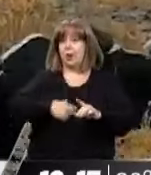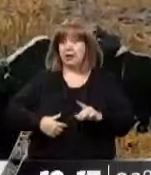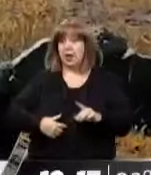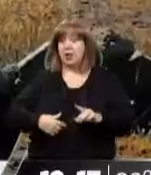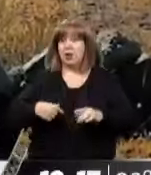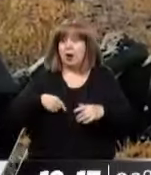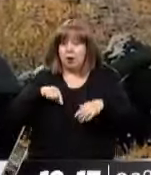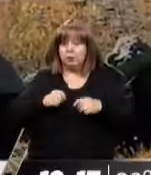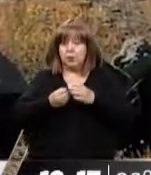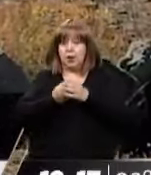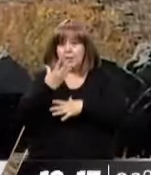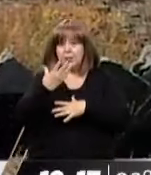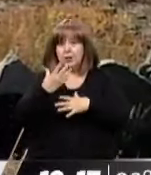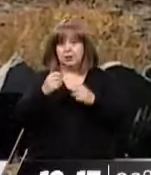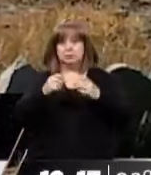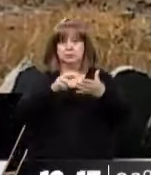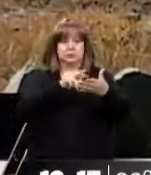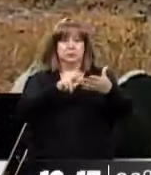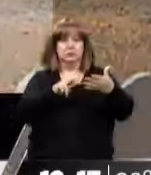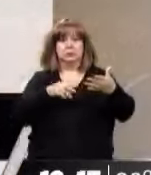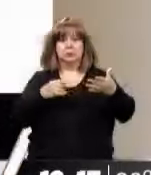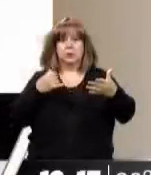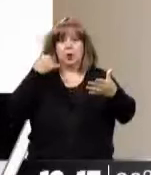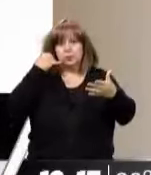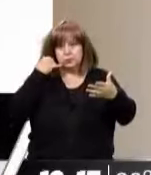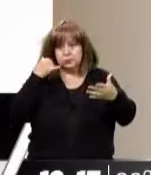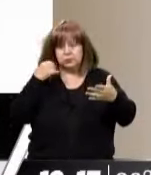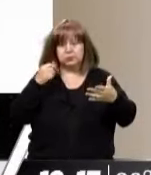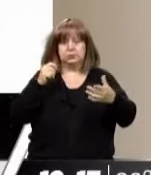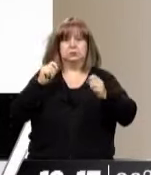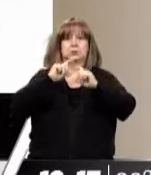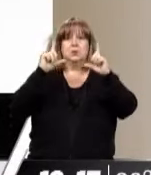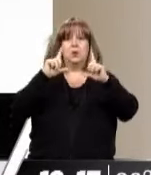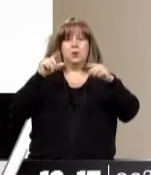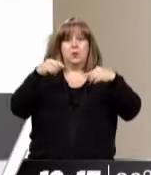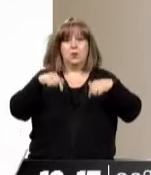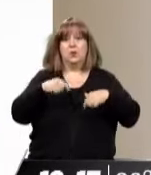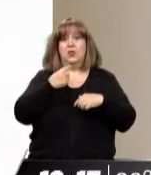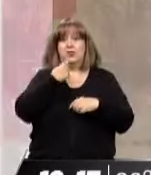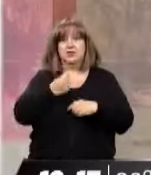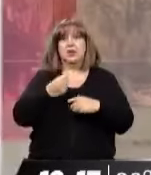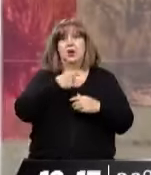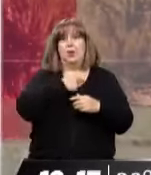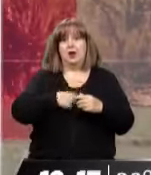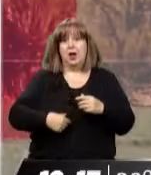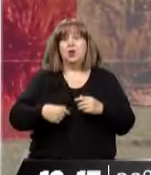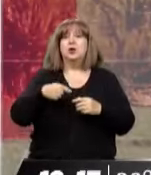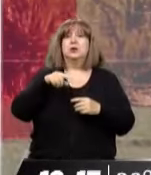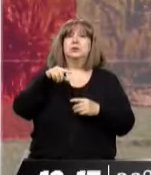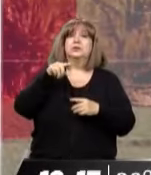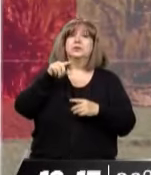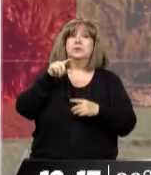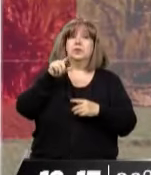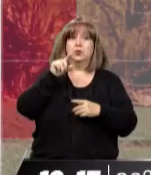que temprano se pronunciaba a este respecto, antes de la explicación más técnica de su ministro. Y esto decía, además de